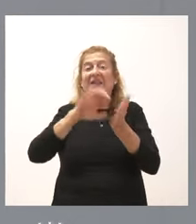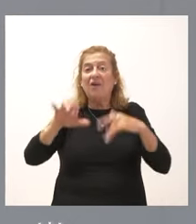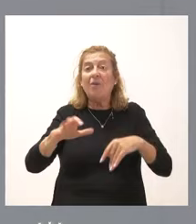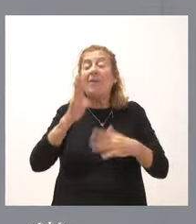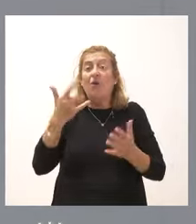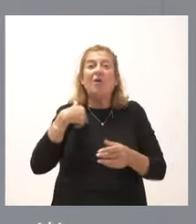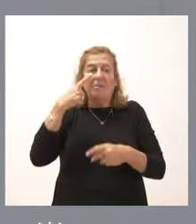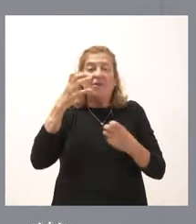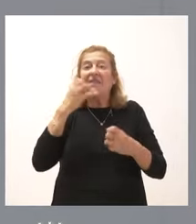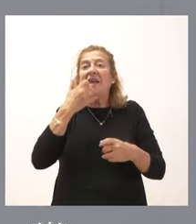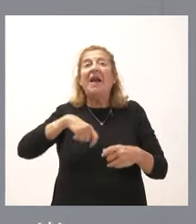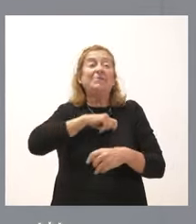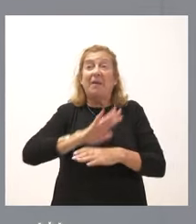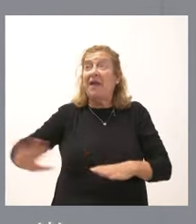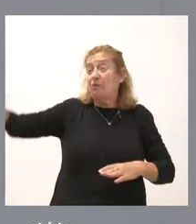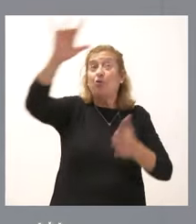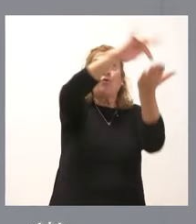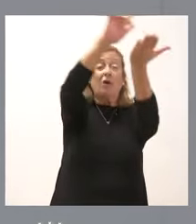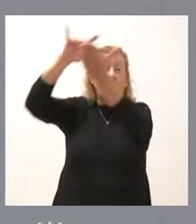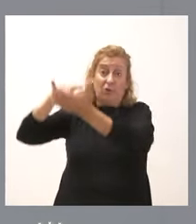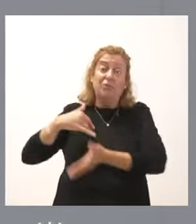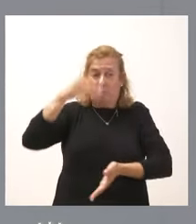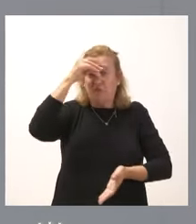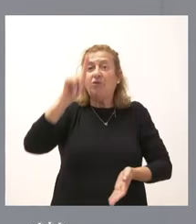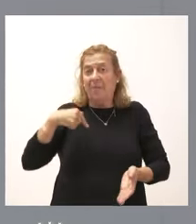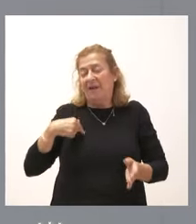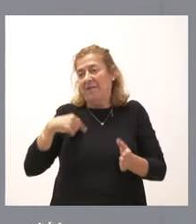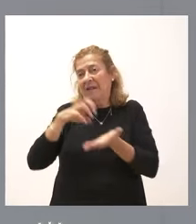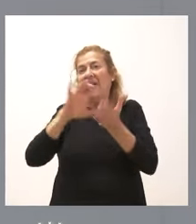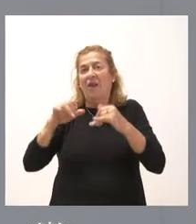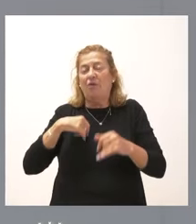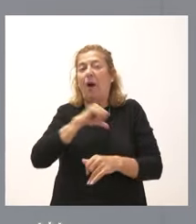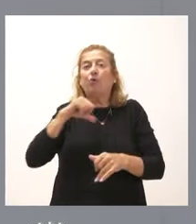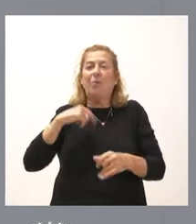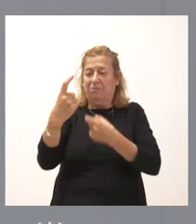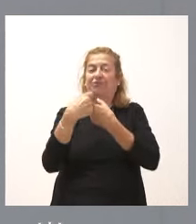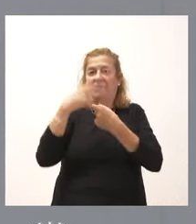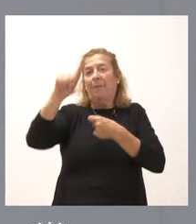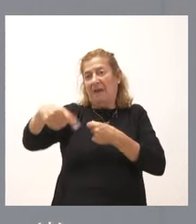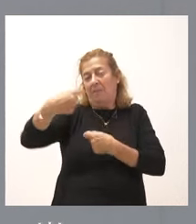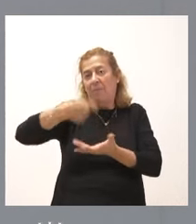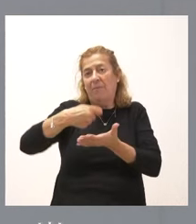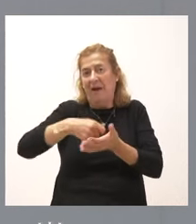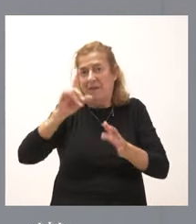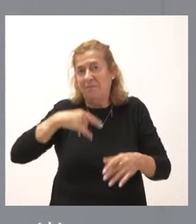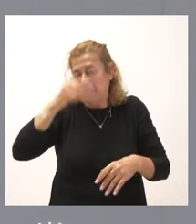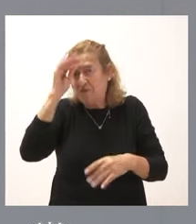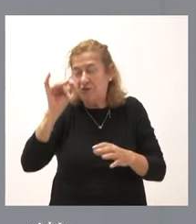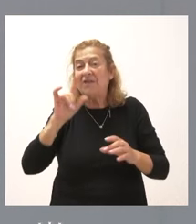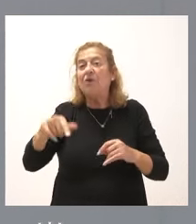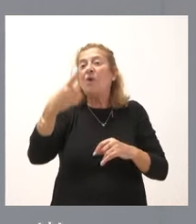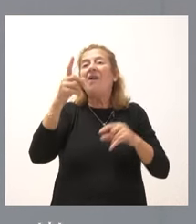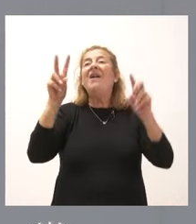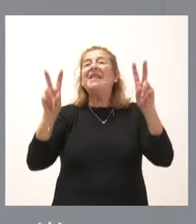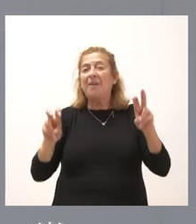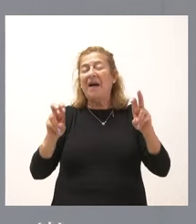evidente que si hay un reparto nacional de fondos, pues Castilla y León participaría como comunidad autónoma en los mismos y, por tanto, yo creo que este es un aspecto